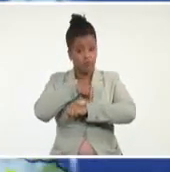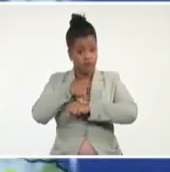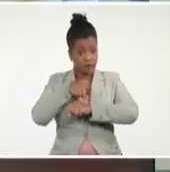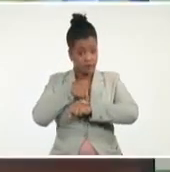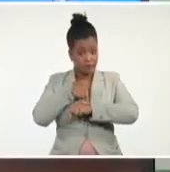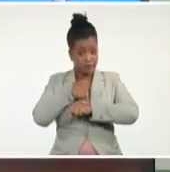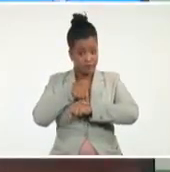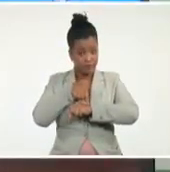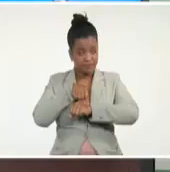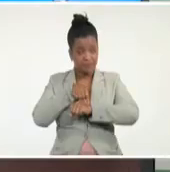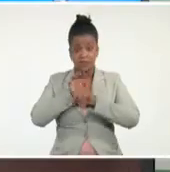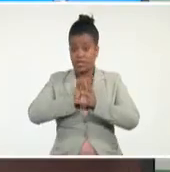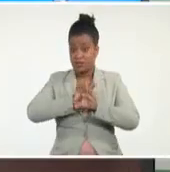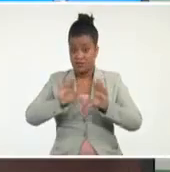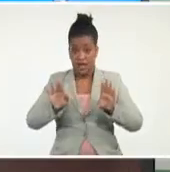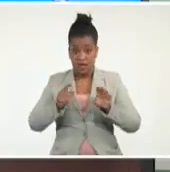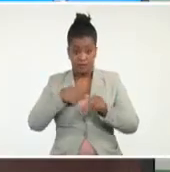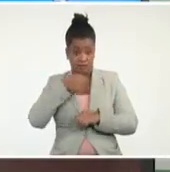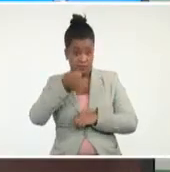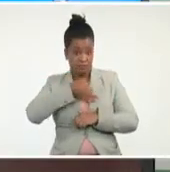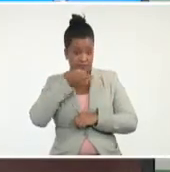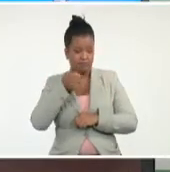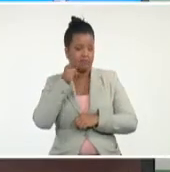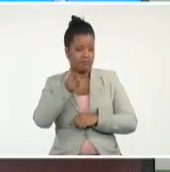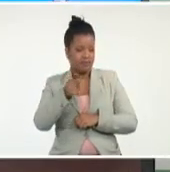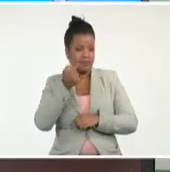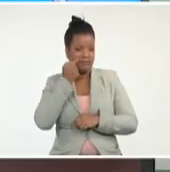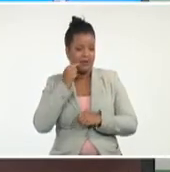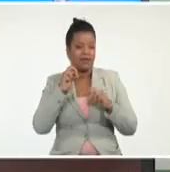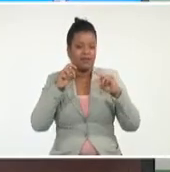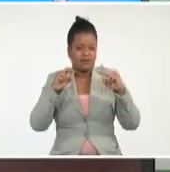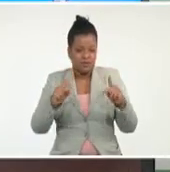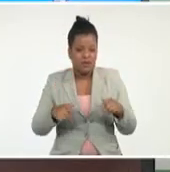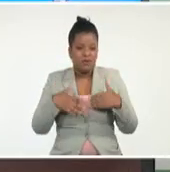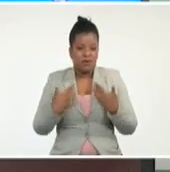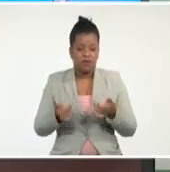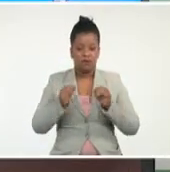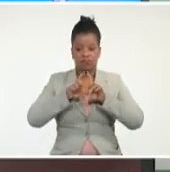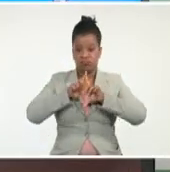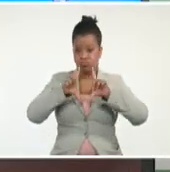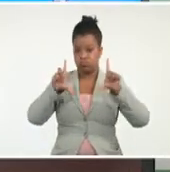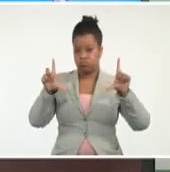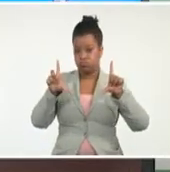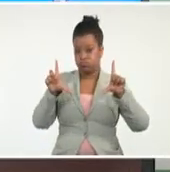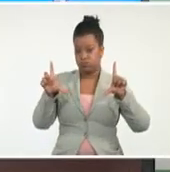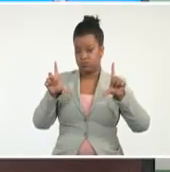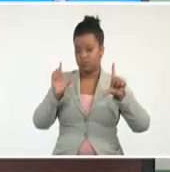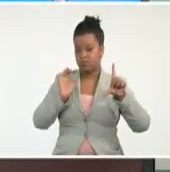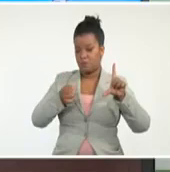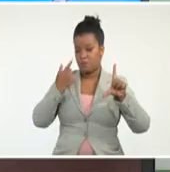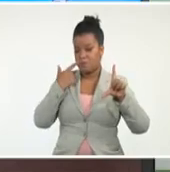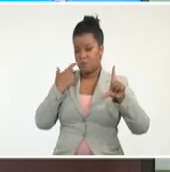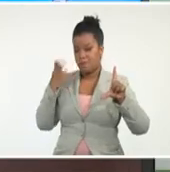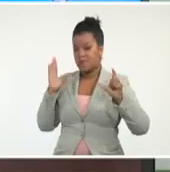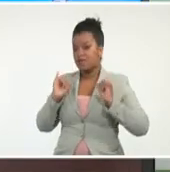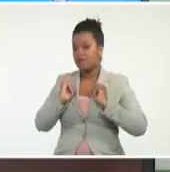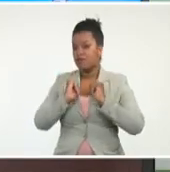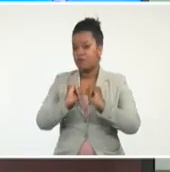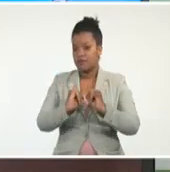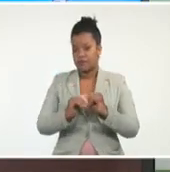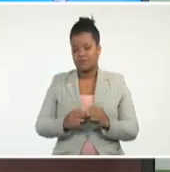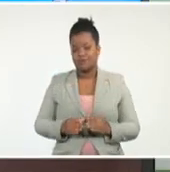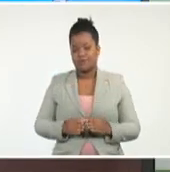dicho esto, quiero mostrarles entonces la trayectoria pronóstico, el cono de